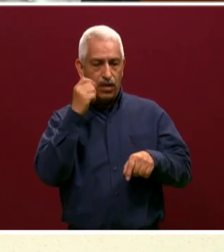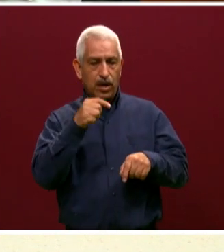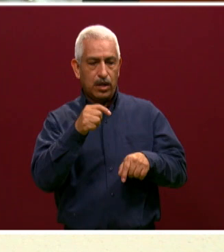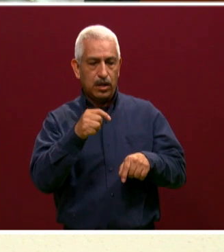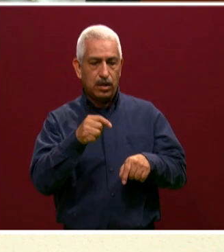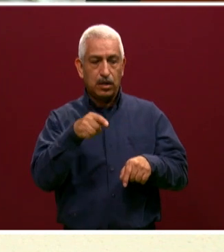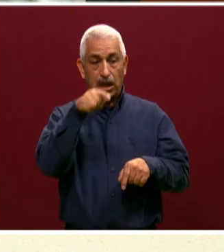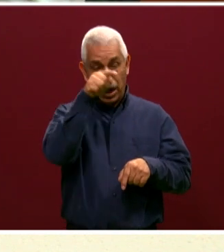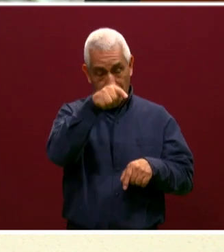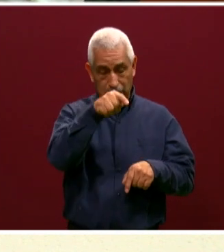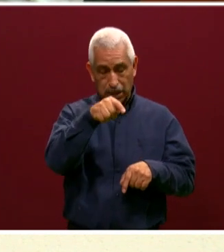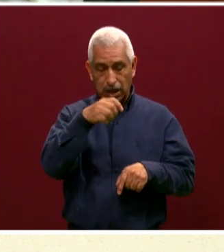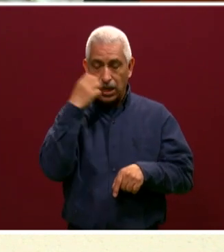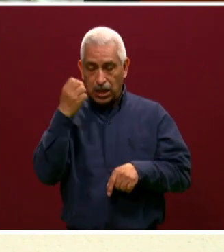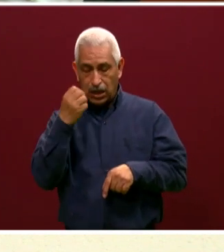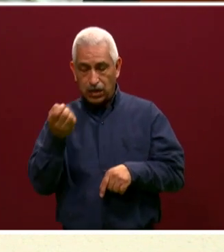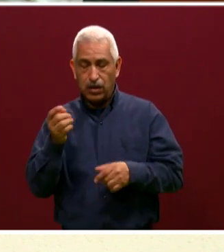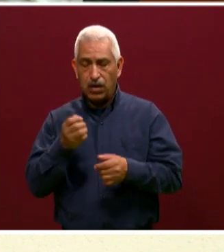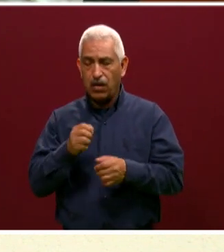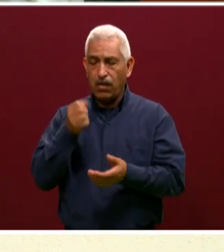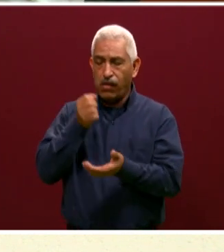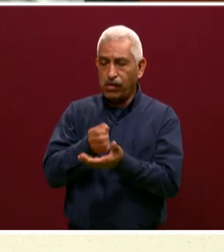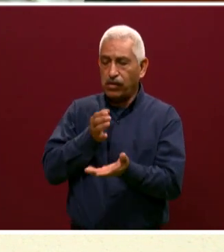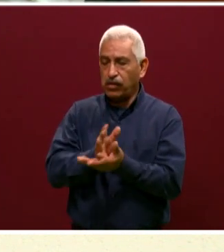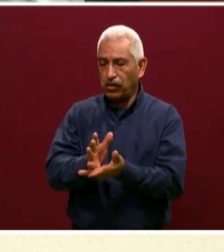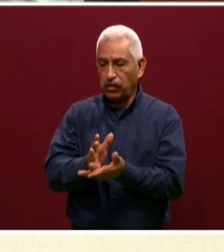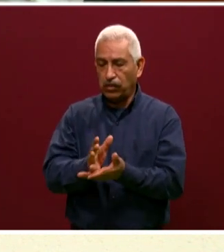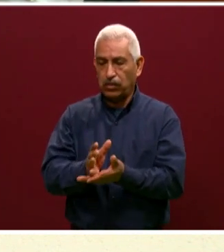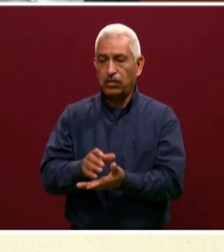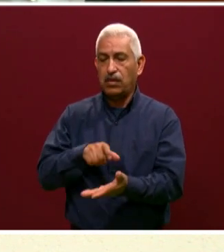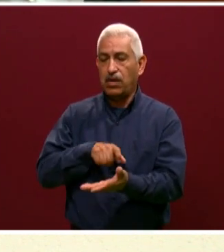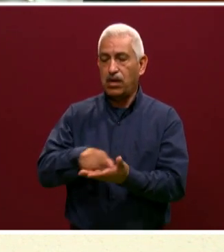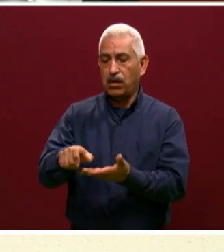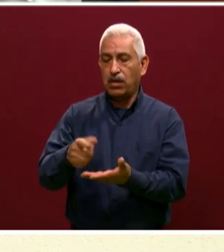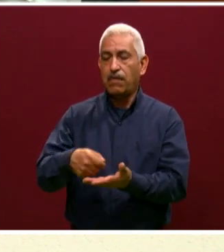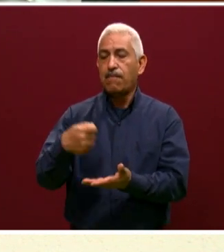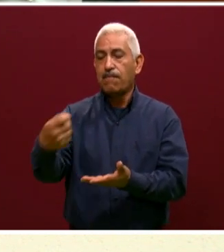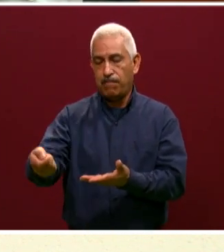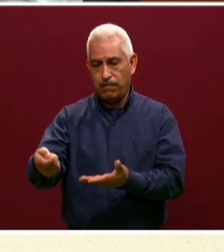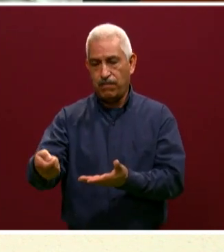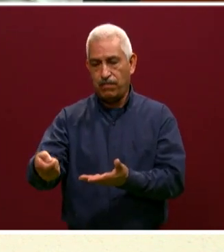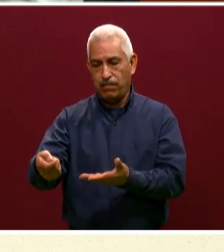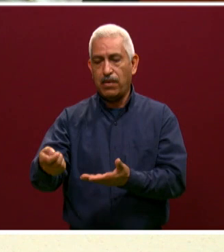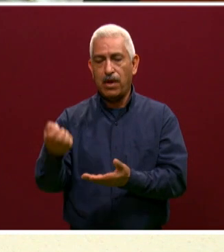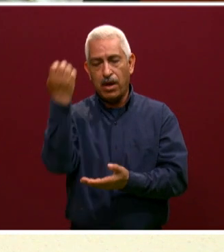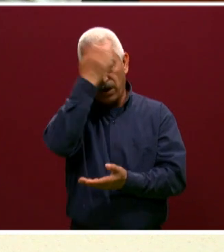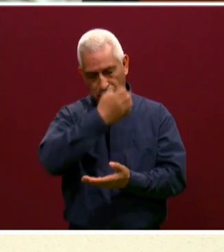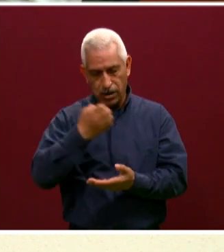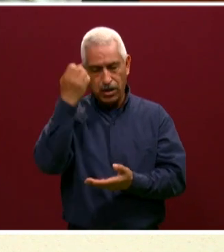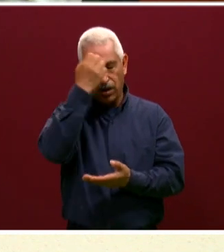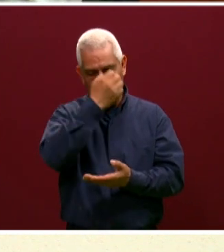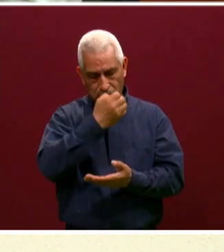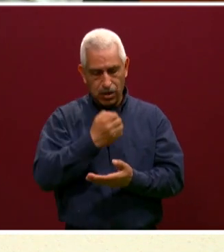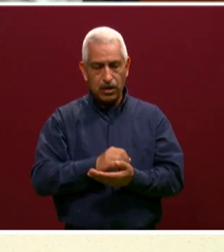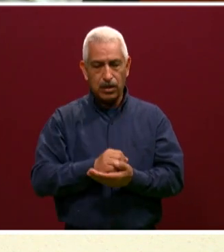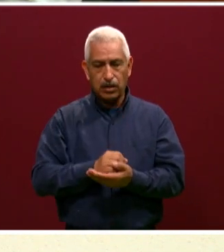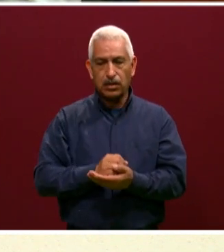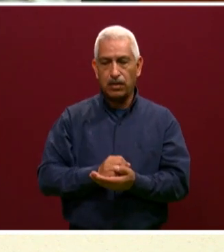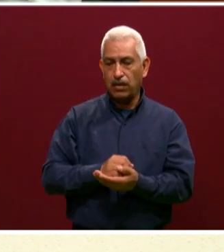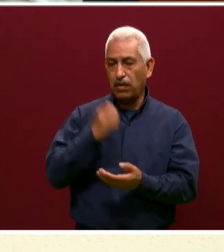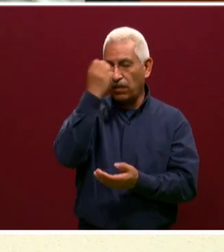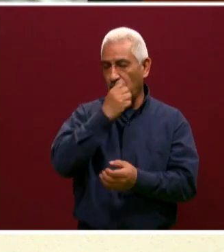que precisamente lo que consiste es para realizar un examen de diagnóstico. Ah, muy bien, se va a hacer un examen de diagnóstico.